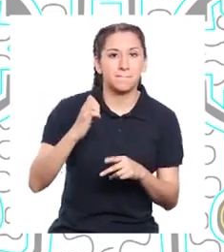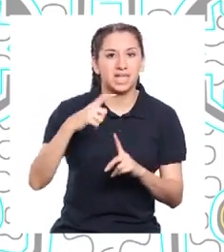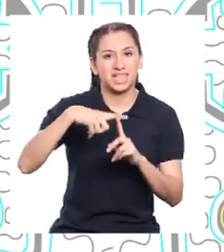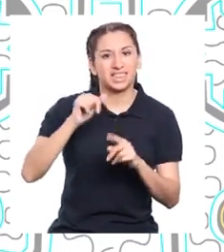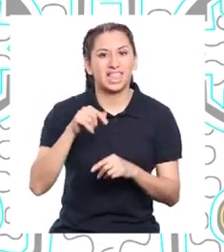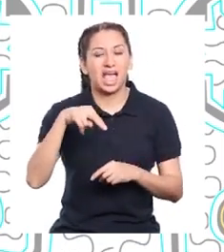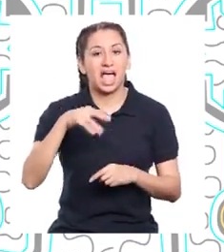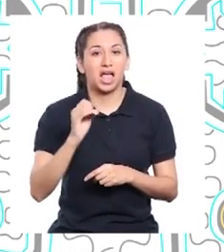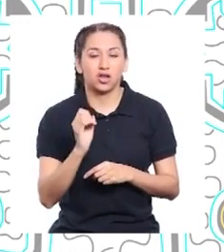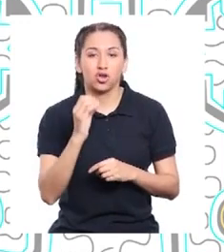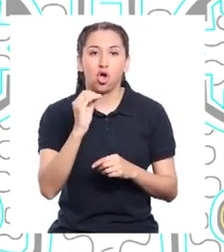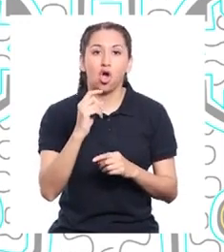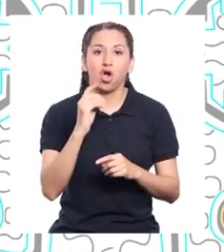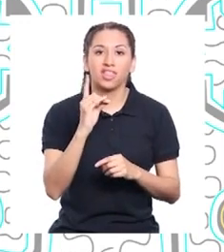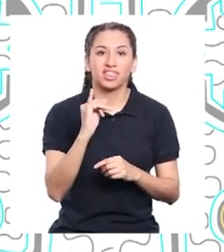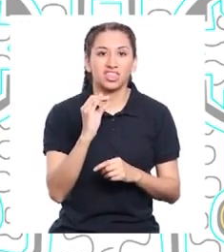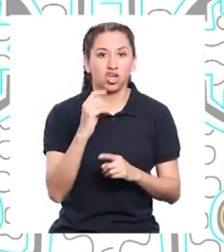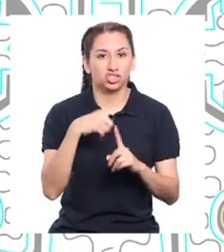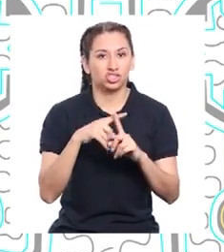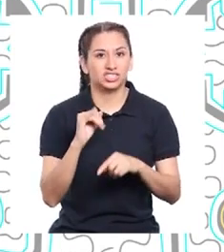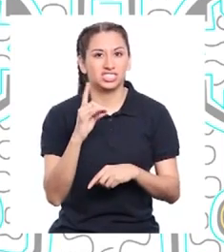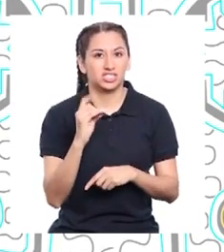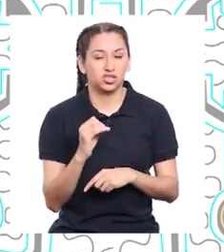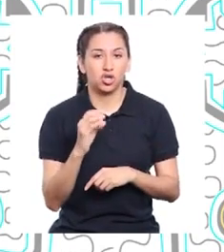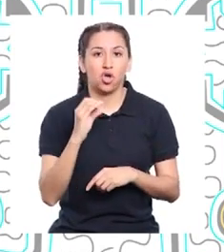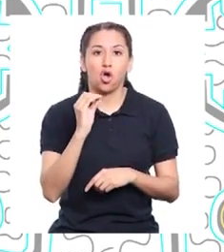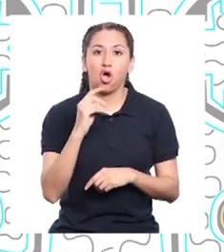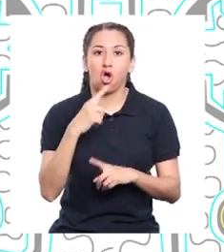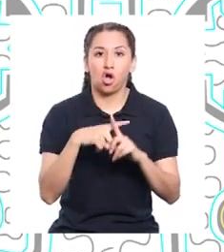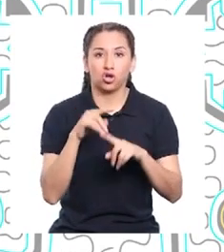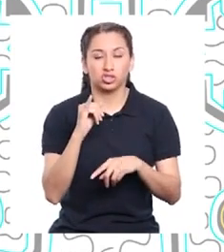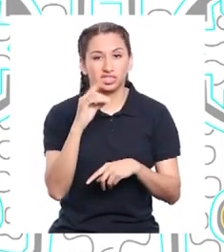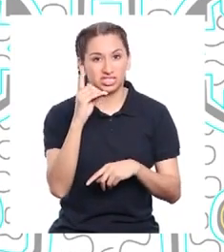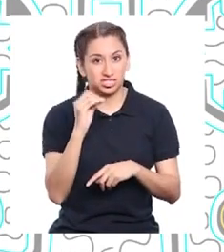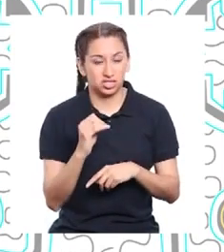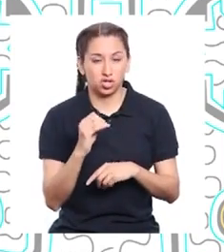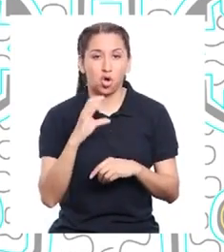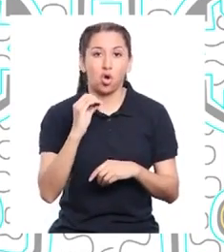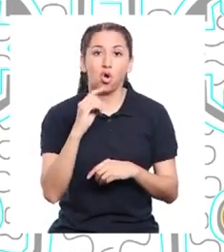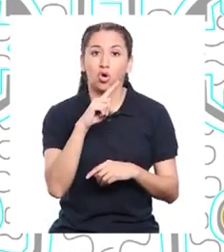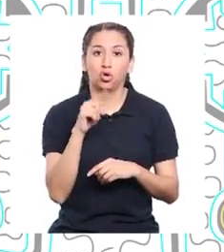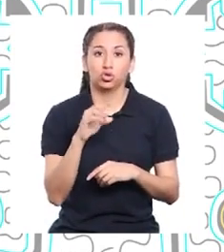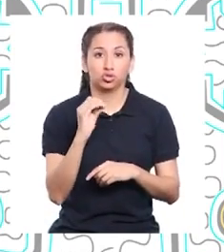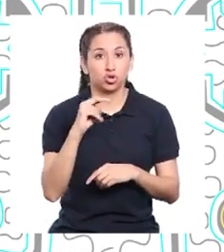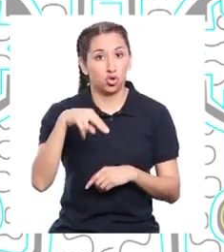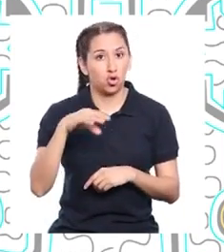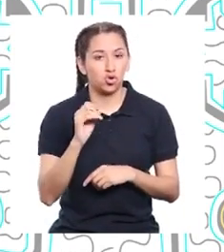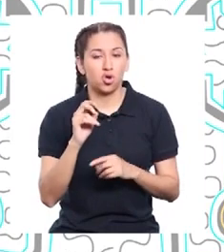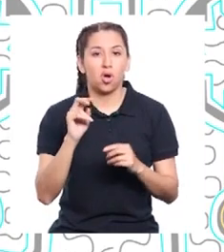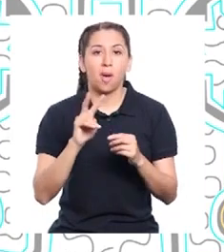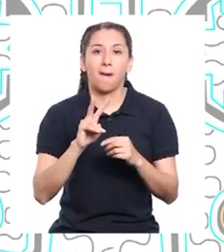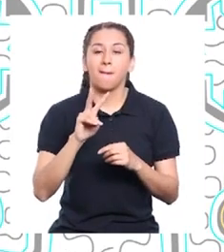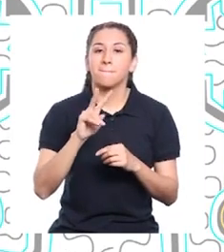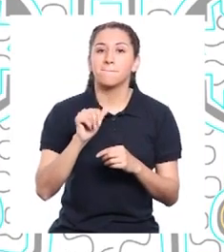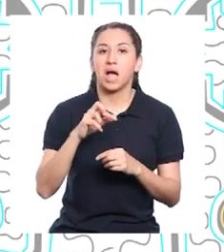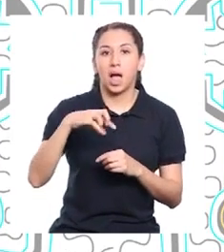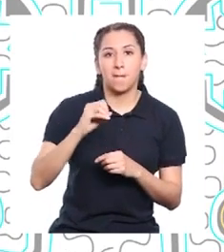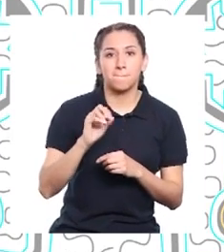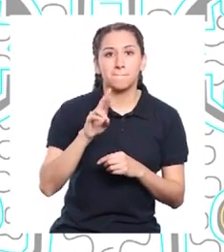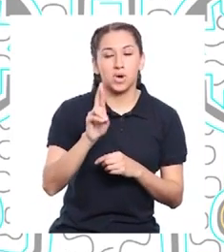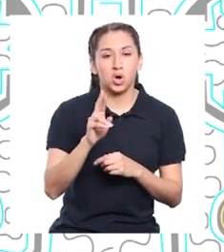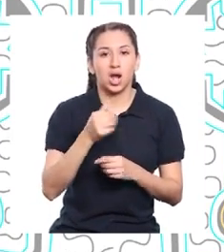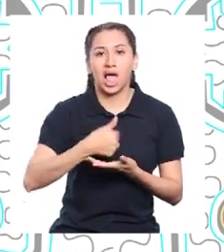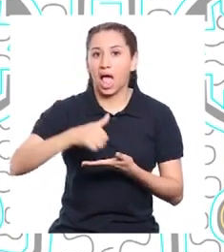el metano, dióxido de carbono, óxido de nitrógeno, ozono y vapor de agua.